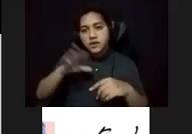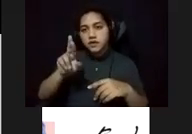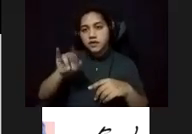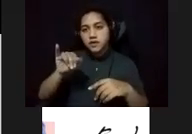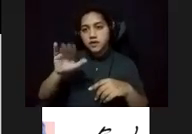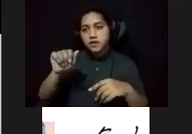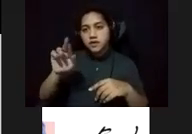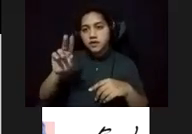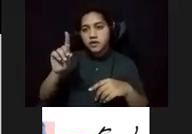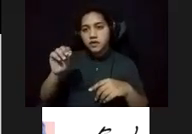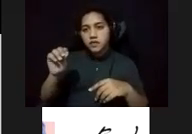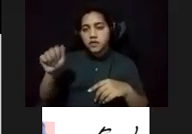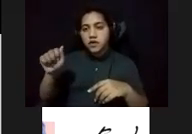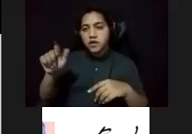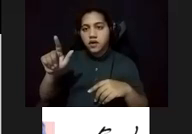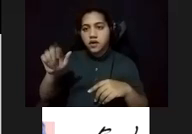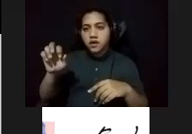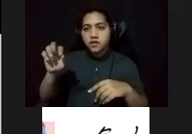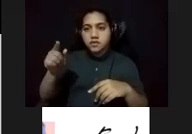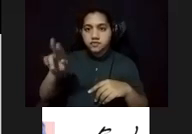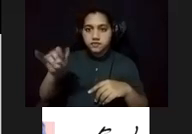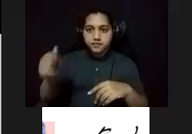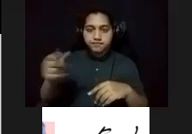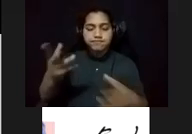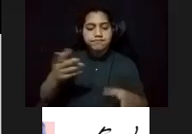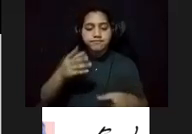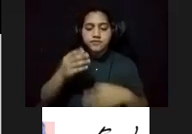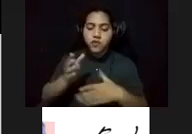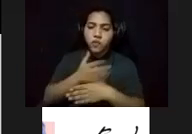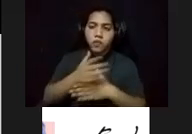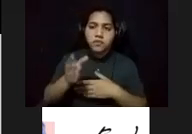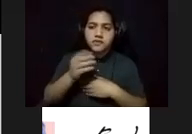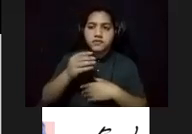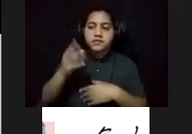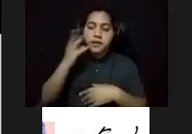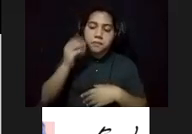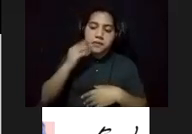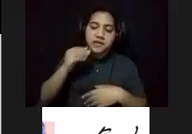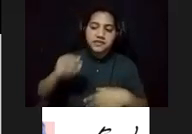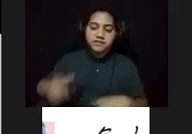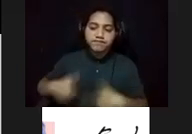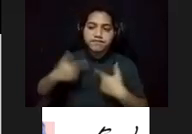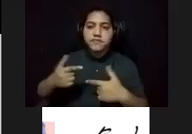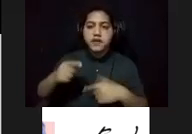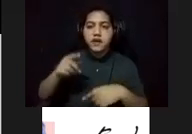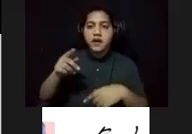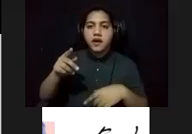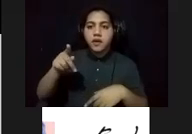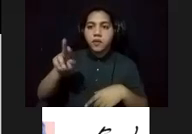una experiencia vivida en Puerta de Tierra y que luego pintó en una de las escenas de mural.